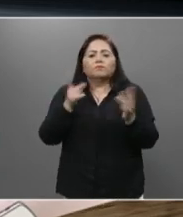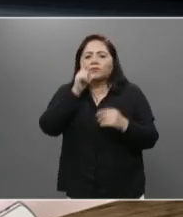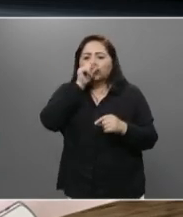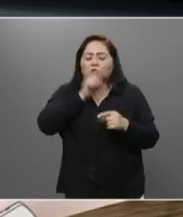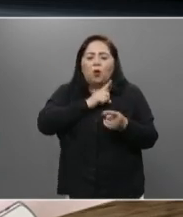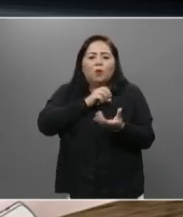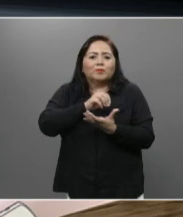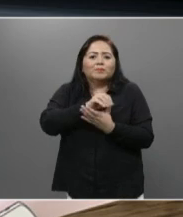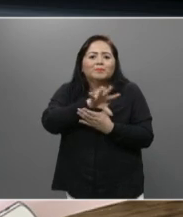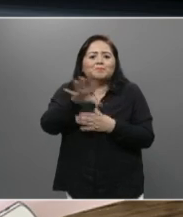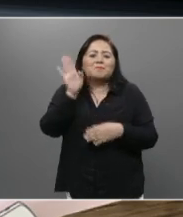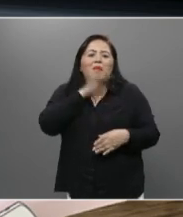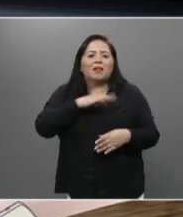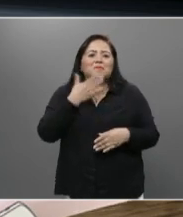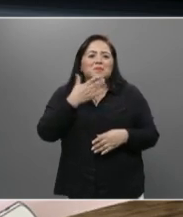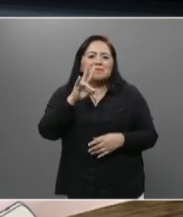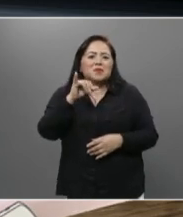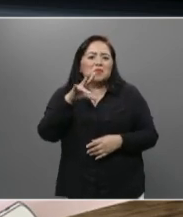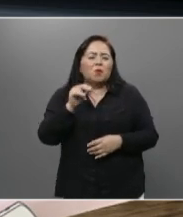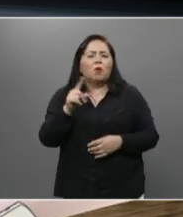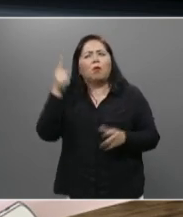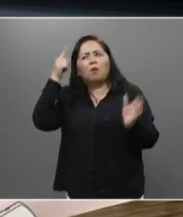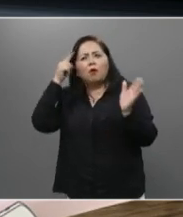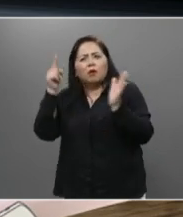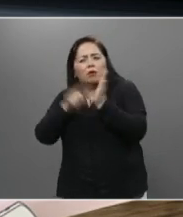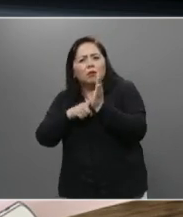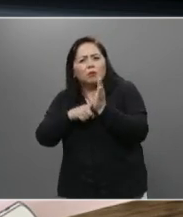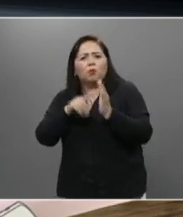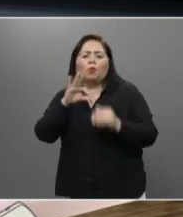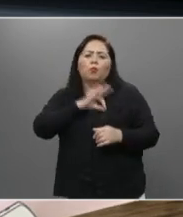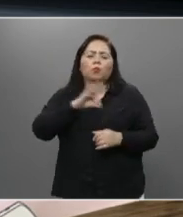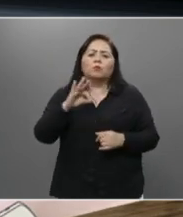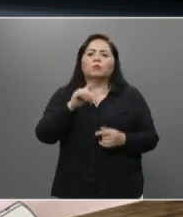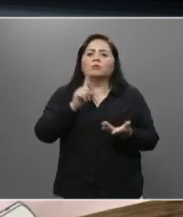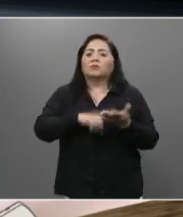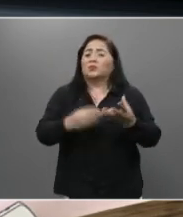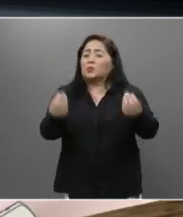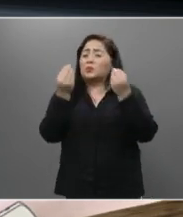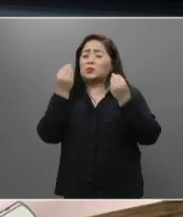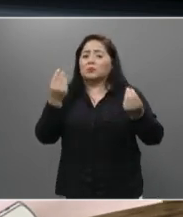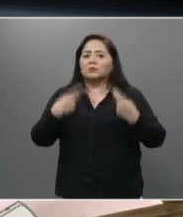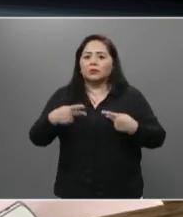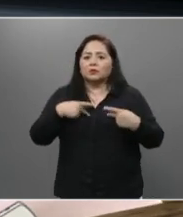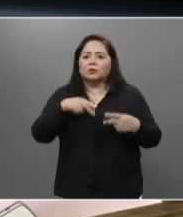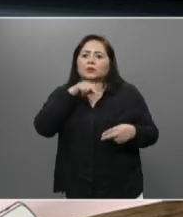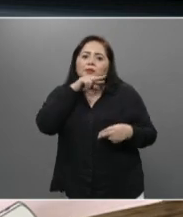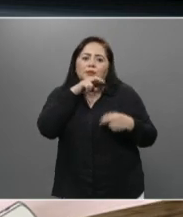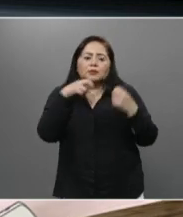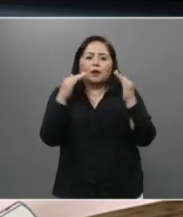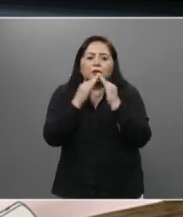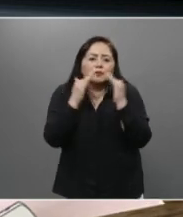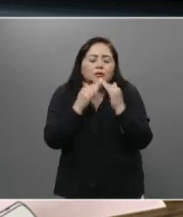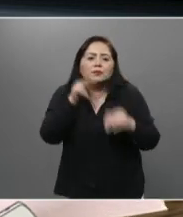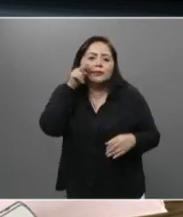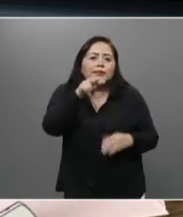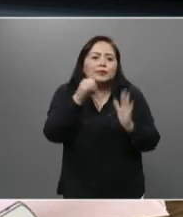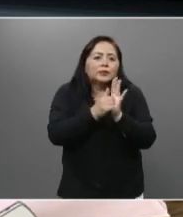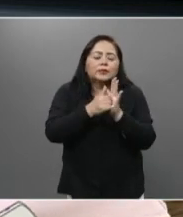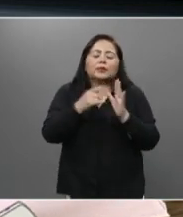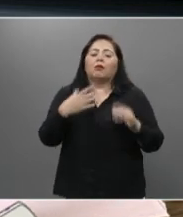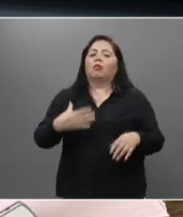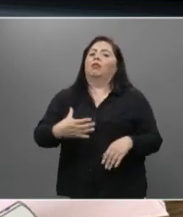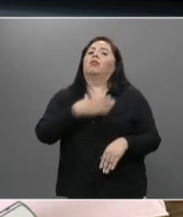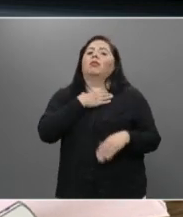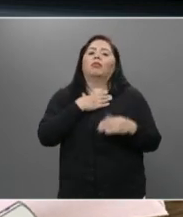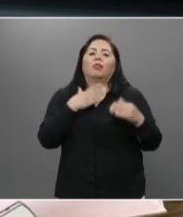es la transmisión. Quizá tiene que ver, Alejandro, también con que tanta gente que está confinada en sus hogares se